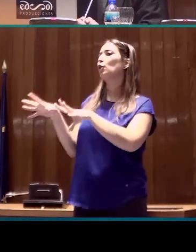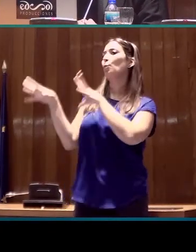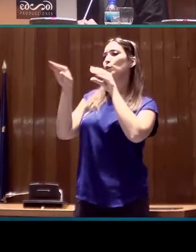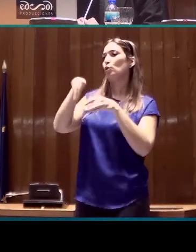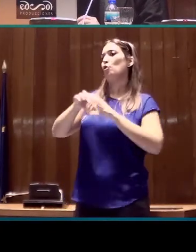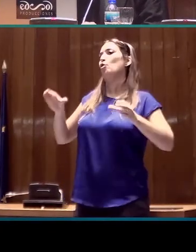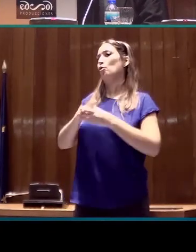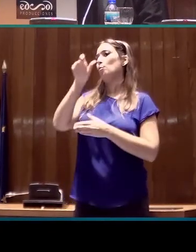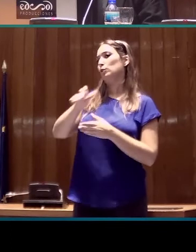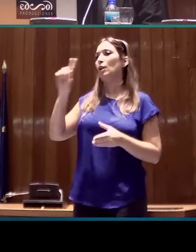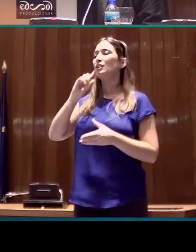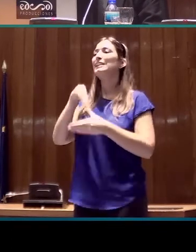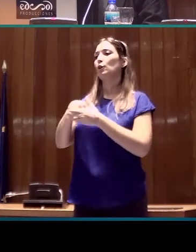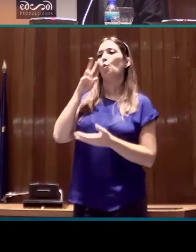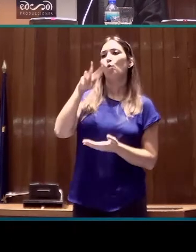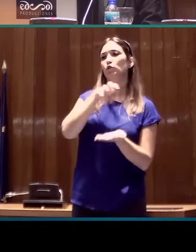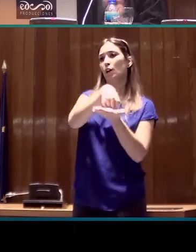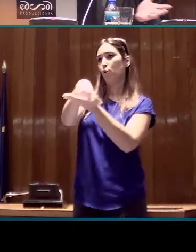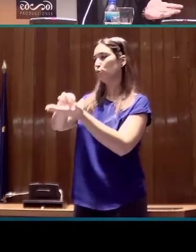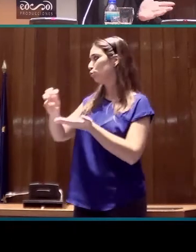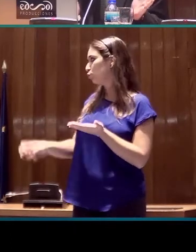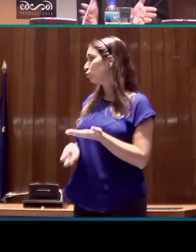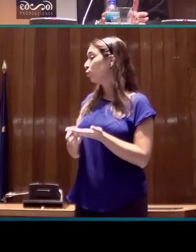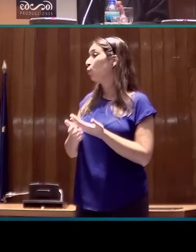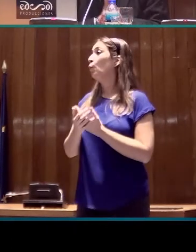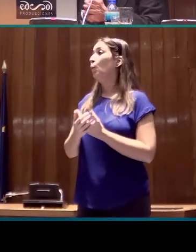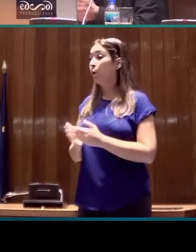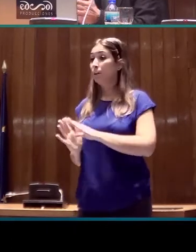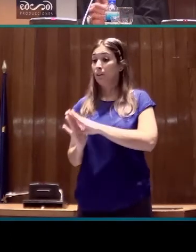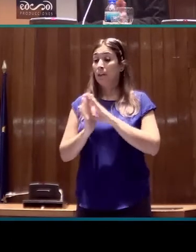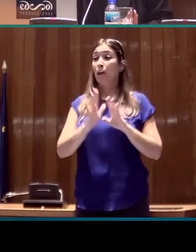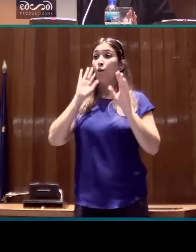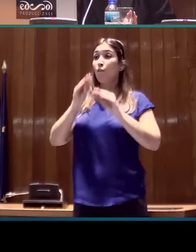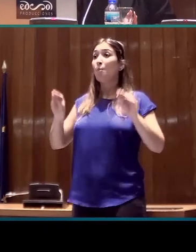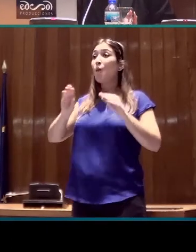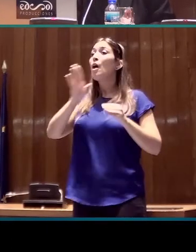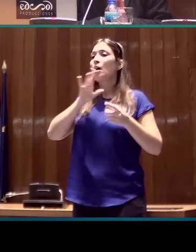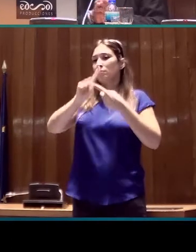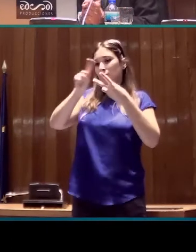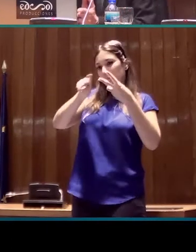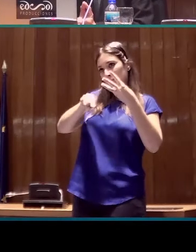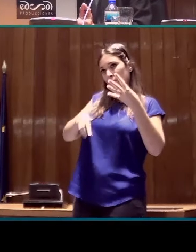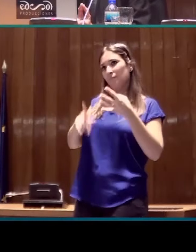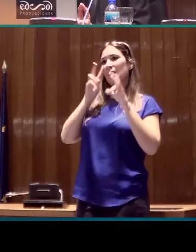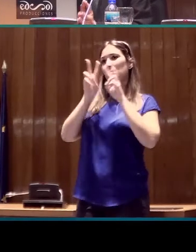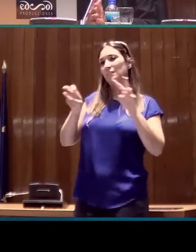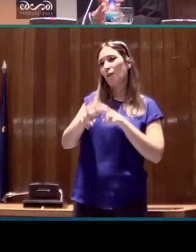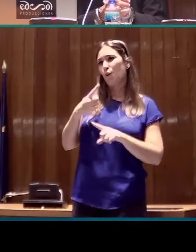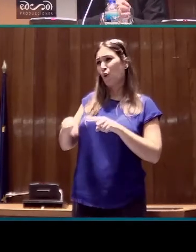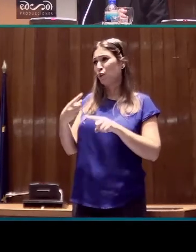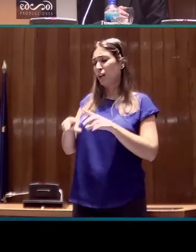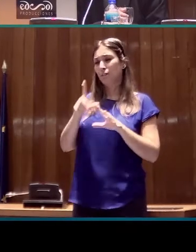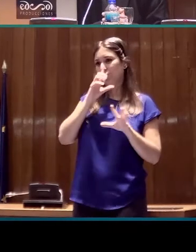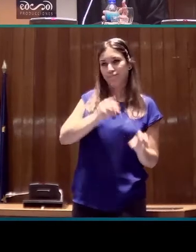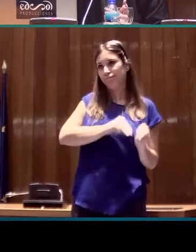colectivo sordo en el ámbito museal. Bueno, en el eje de formación, todo eso que hacemos desde el punto de vista de investigación lo llevamos rápidamente